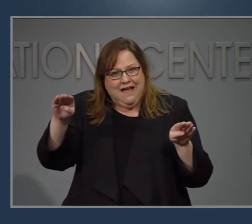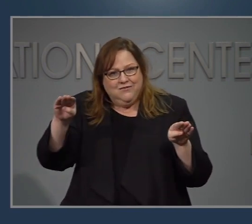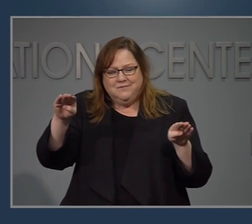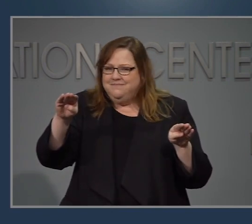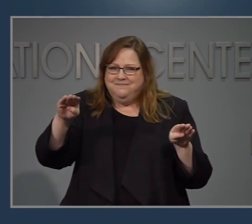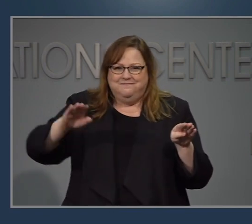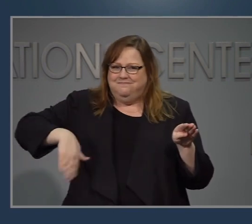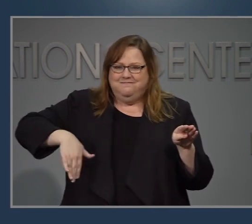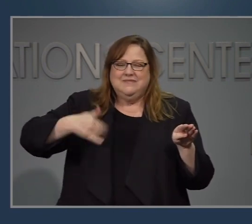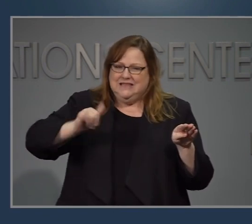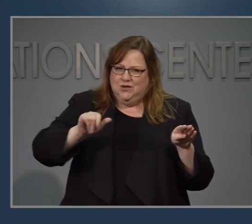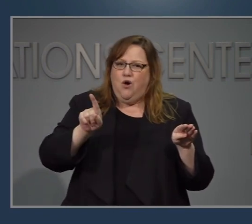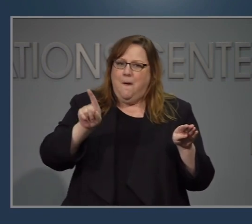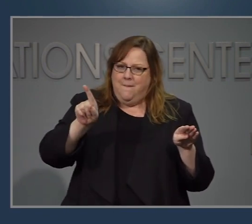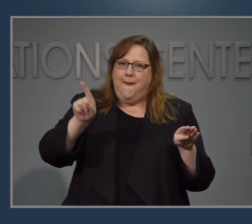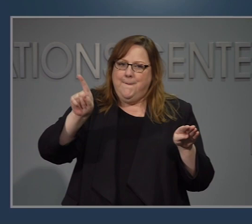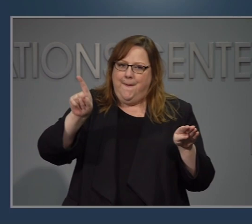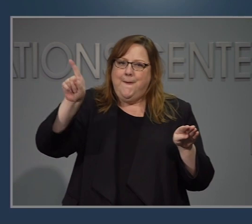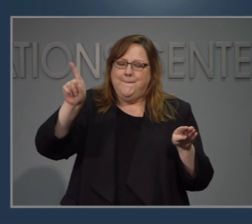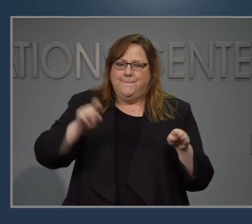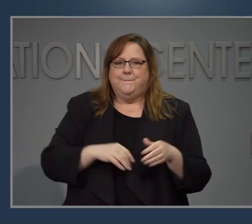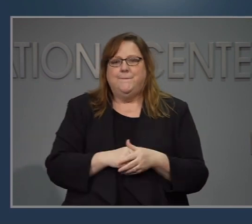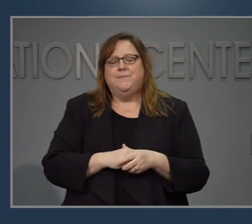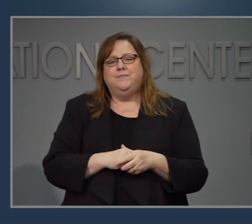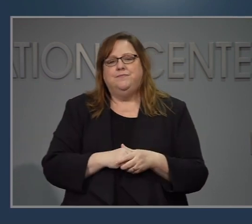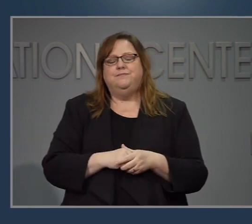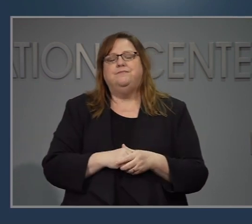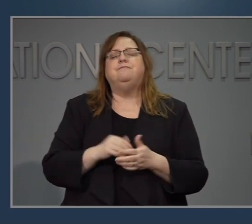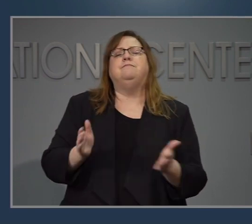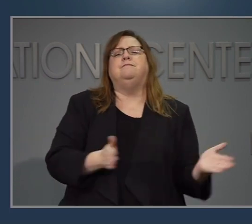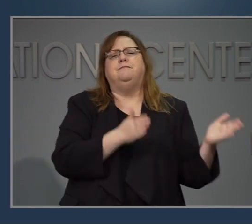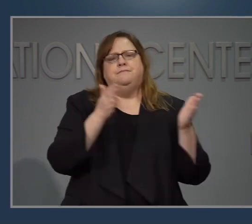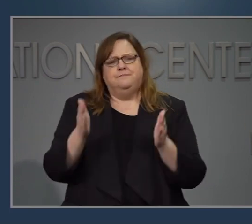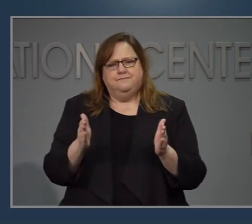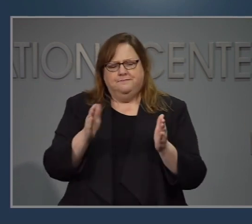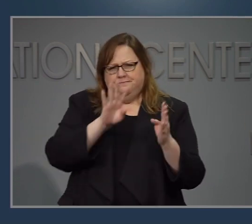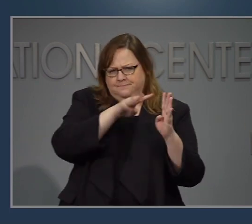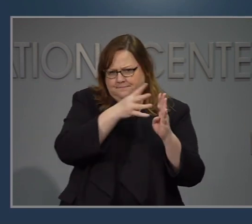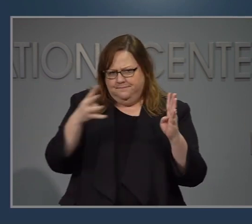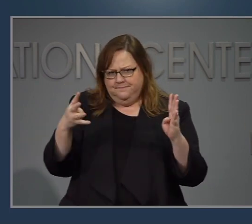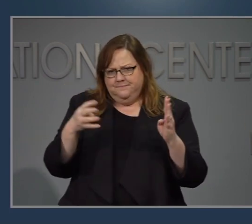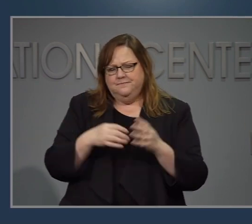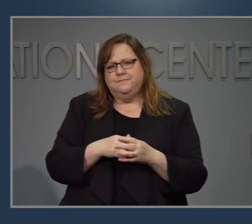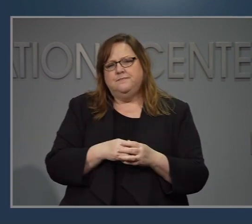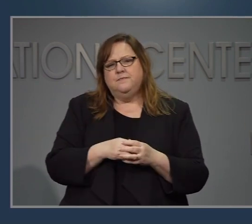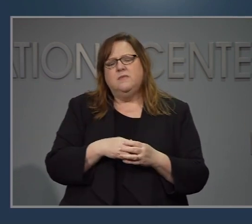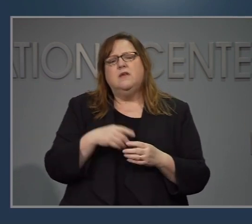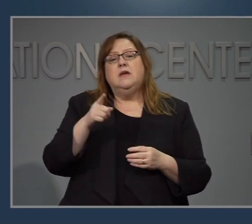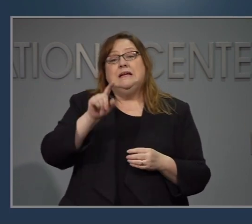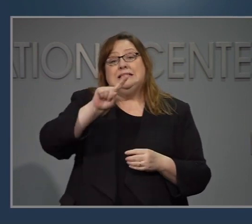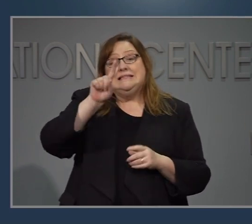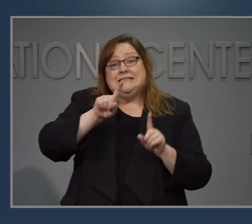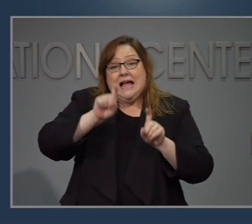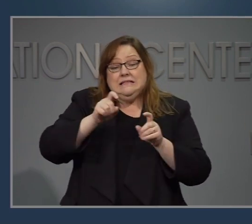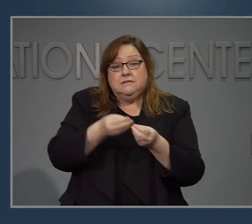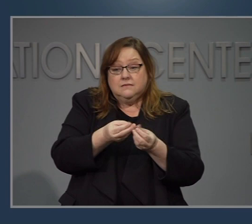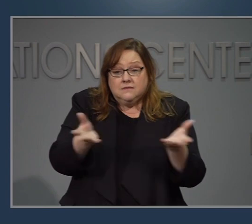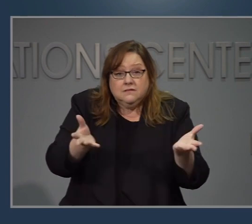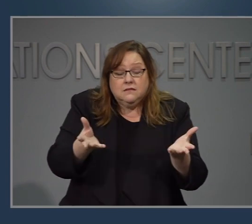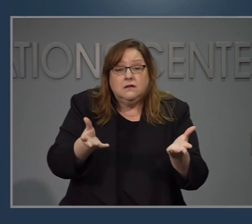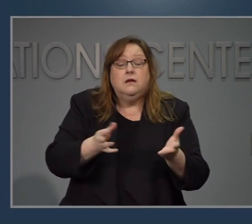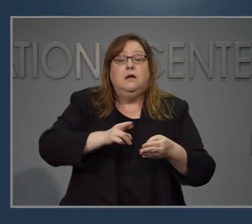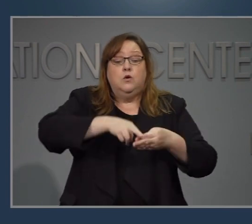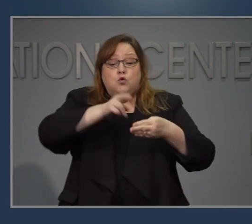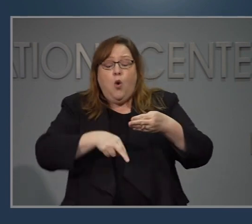nivelando sin embargo no lo ha hecho. Ahora en esta siguiente gráfica vemos el porcentaje de pruebas que son positivas. Es